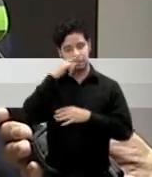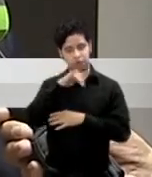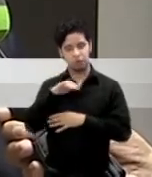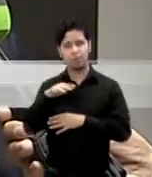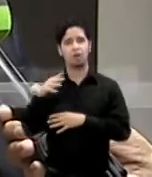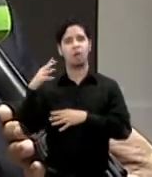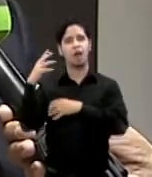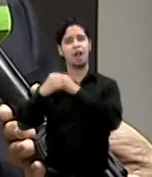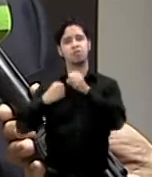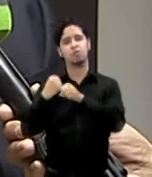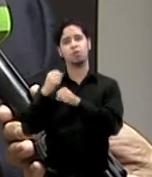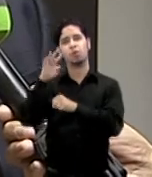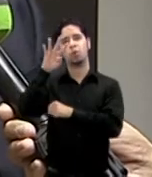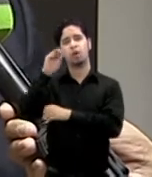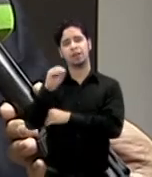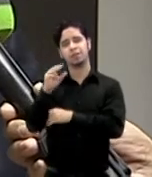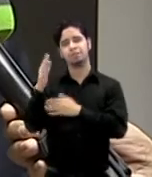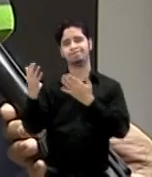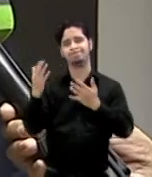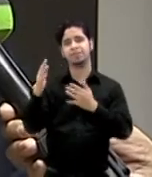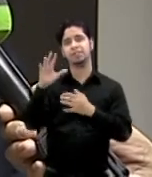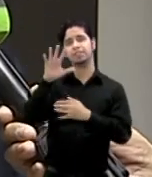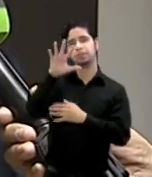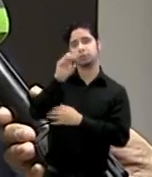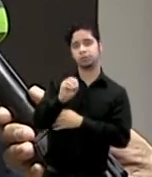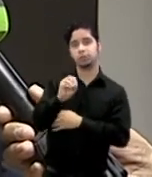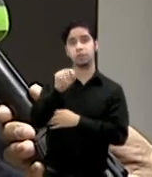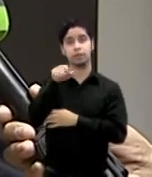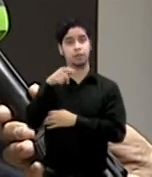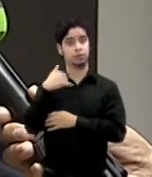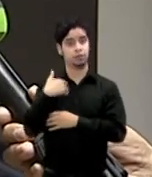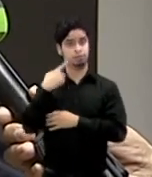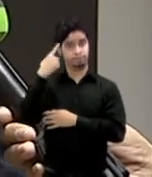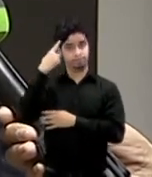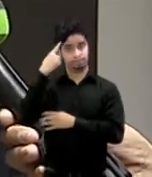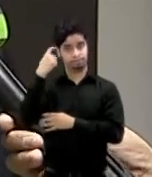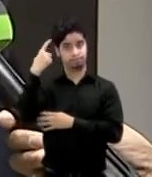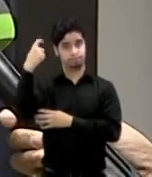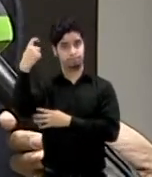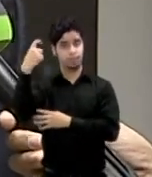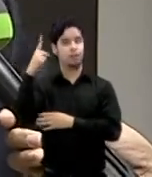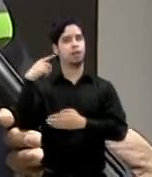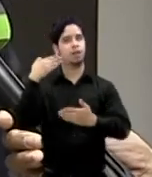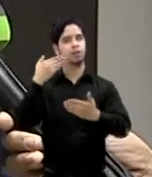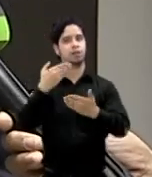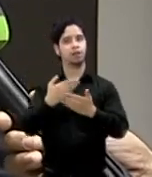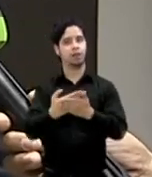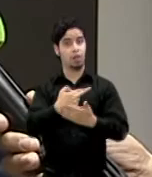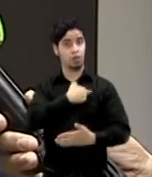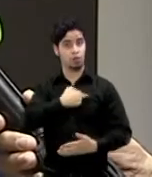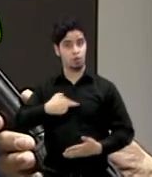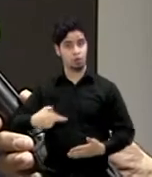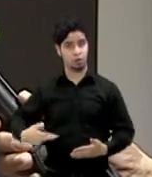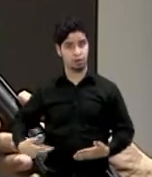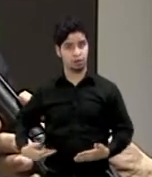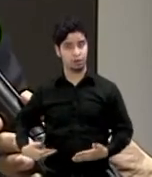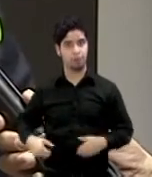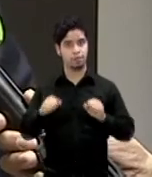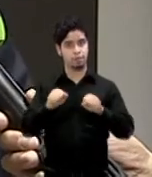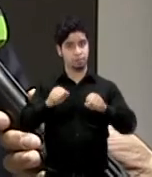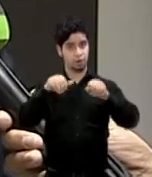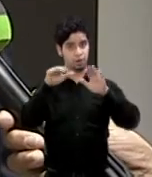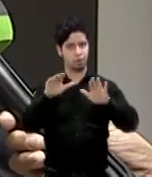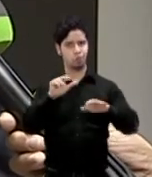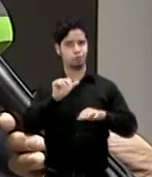y parte de los 50 y ese sueño de la llegada de los reyes magos ahí vamos a